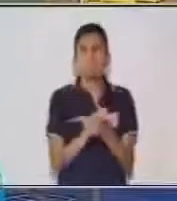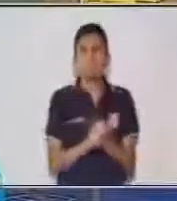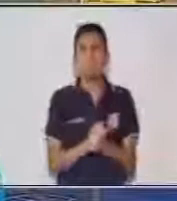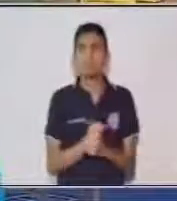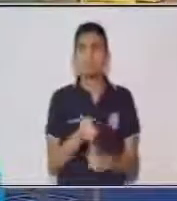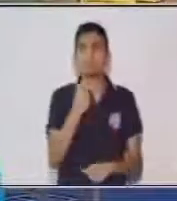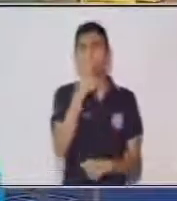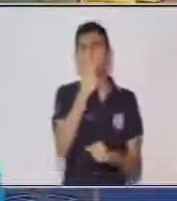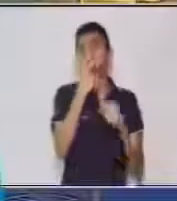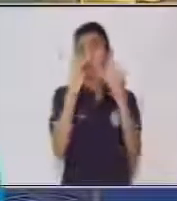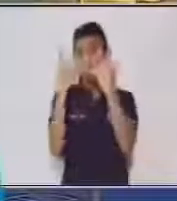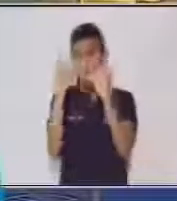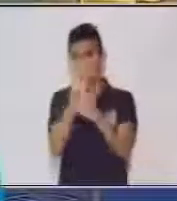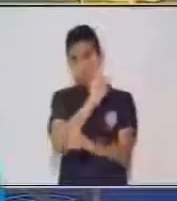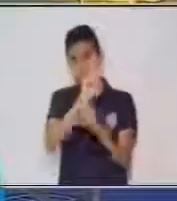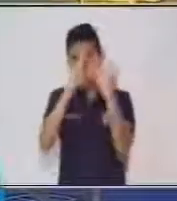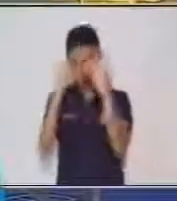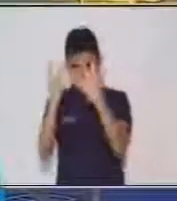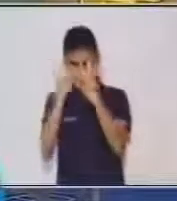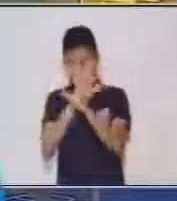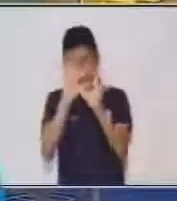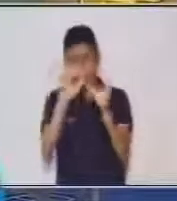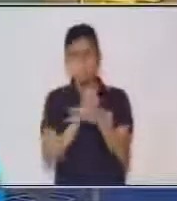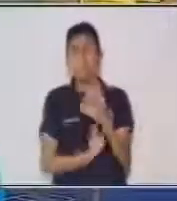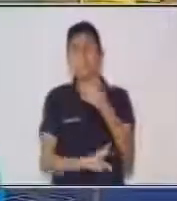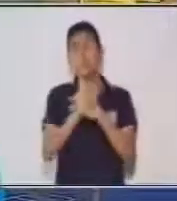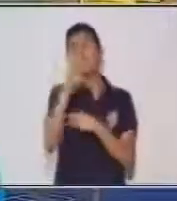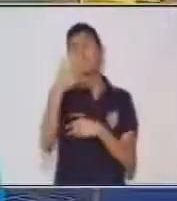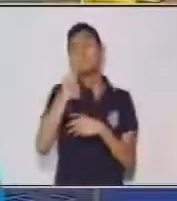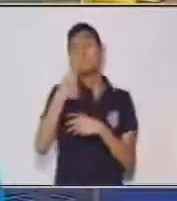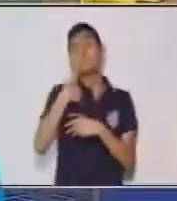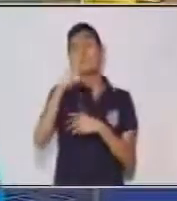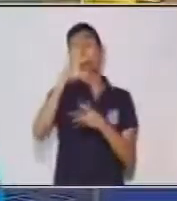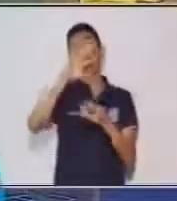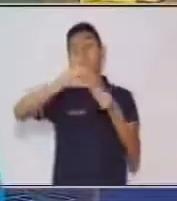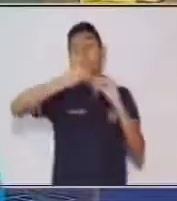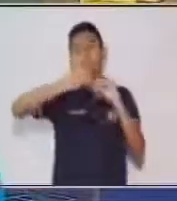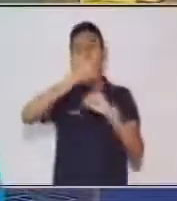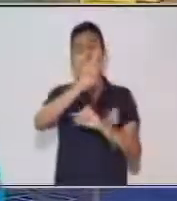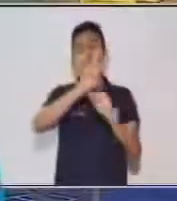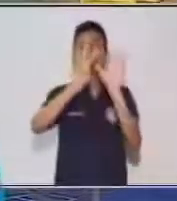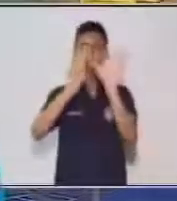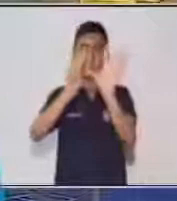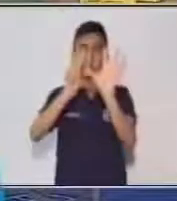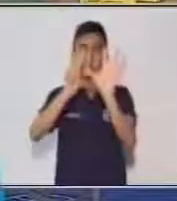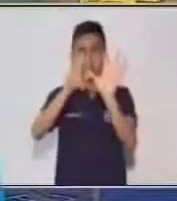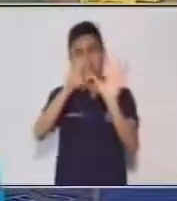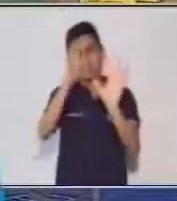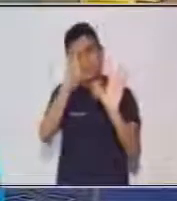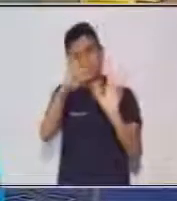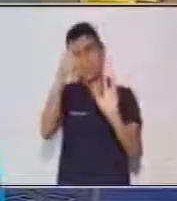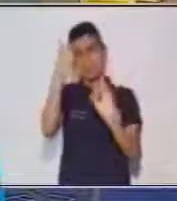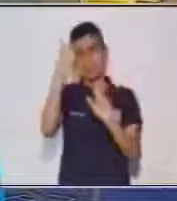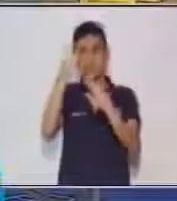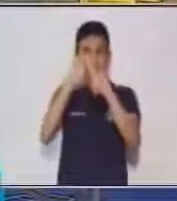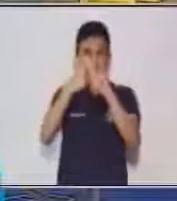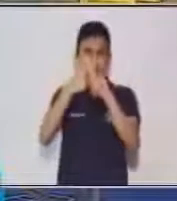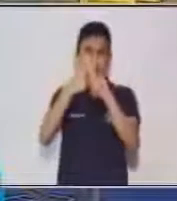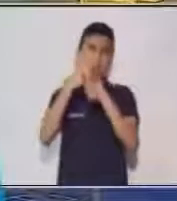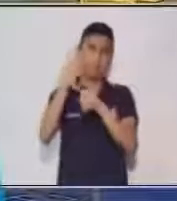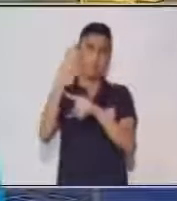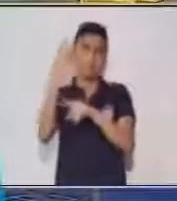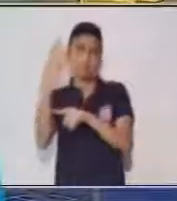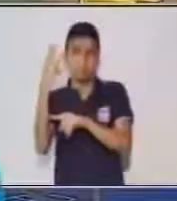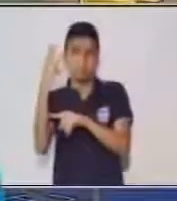el veintisiete. Luego, si tenemos el veintisiete por tres,